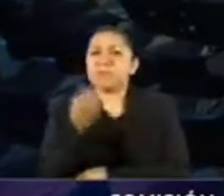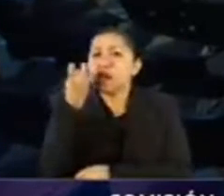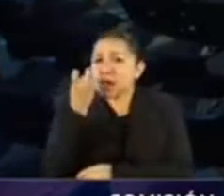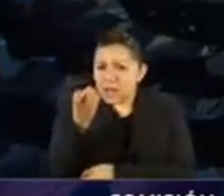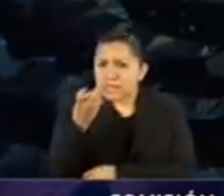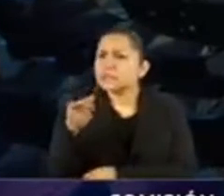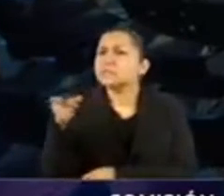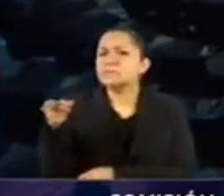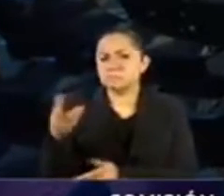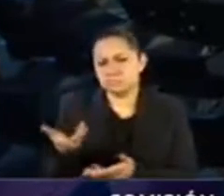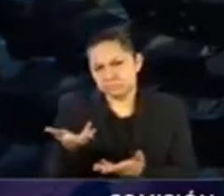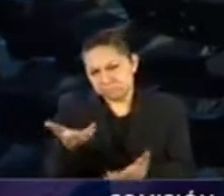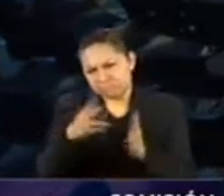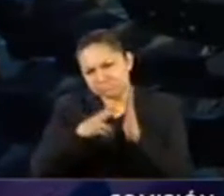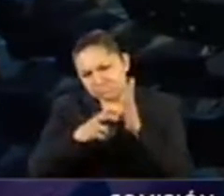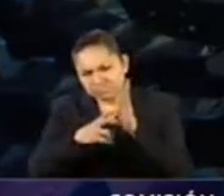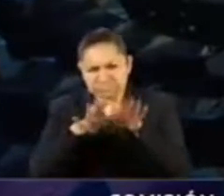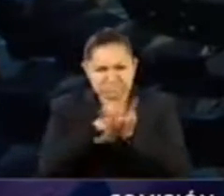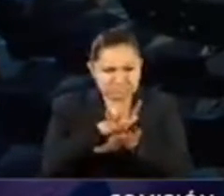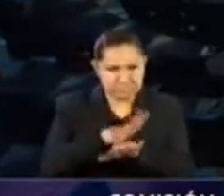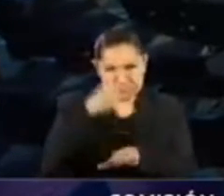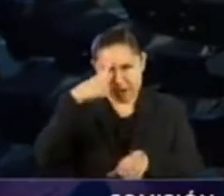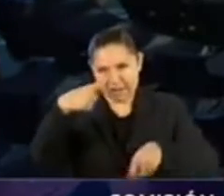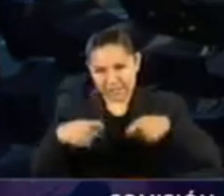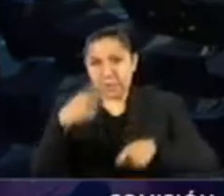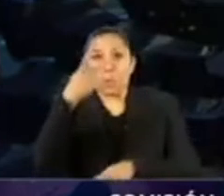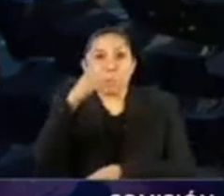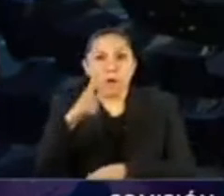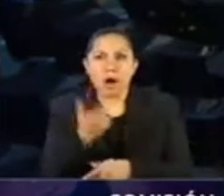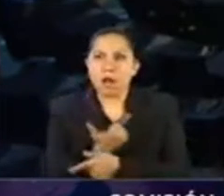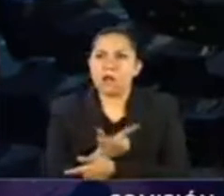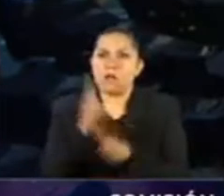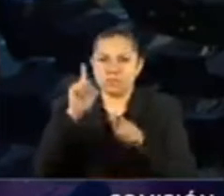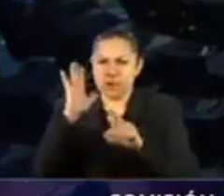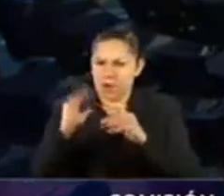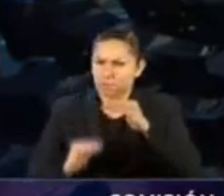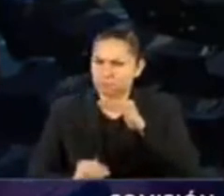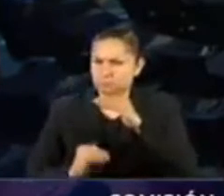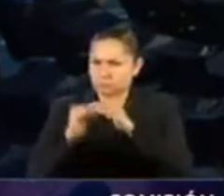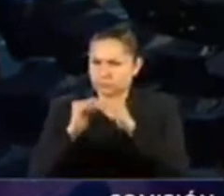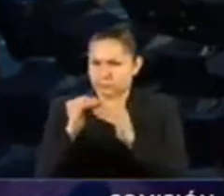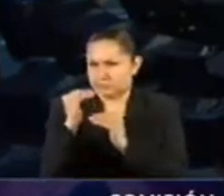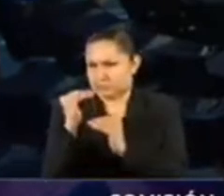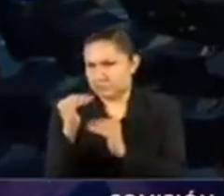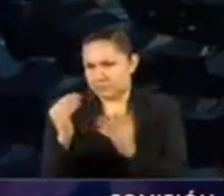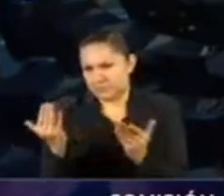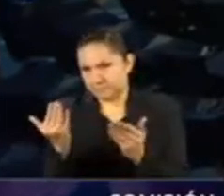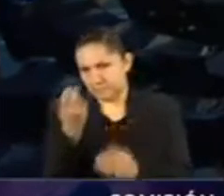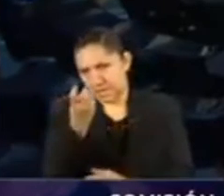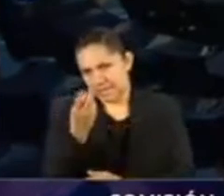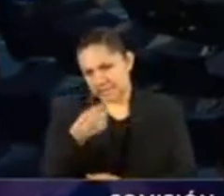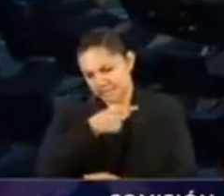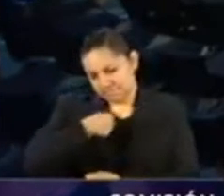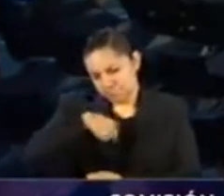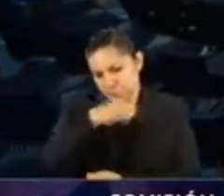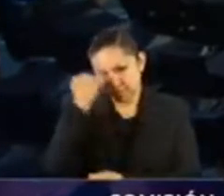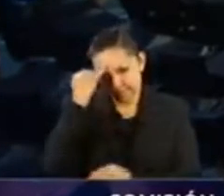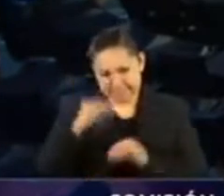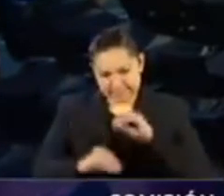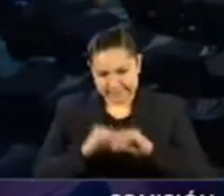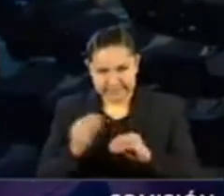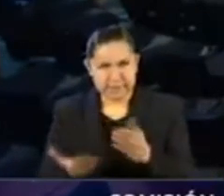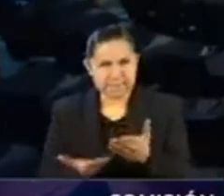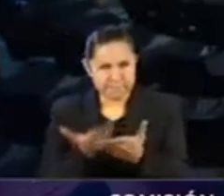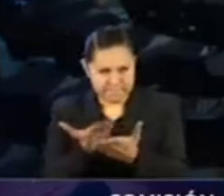cuánto podría retirarse. Eso es lo que estamos proponiendo. De eso se trata la iniciativa que presentamos el día de hoy. De ninguna